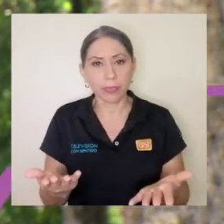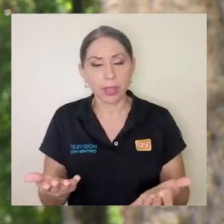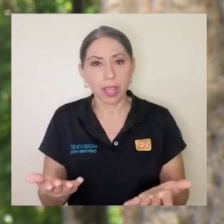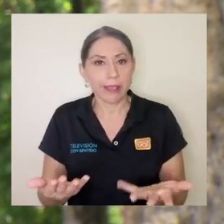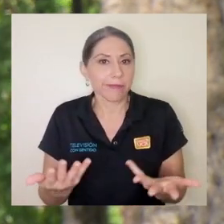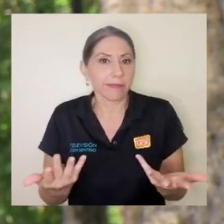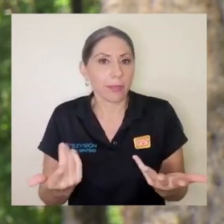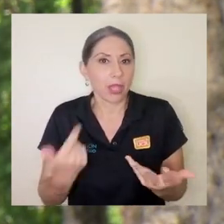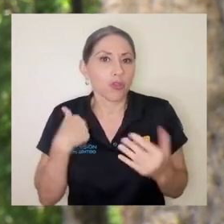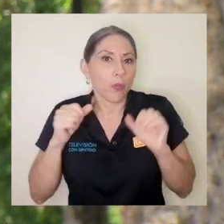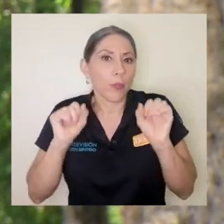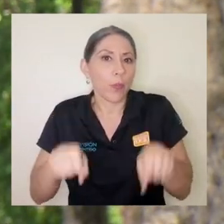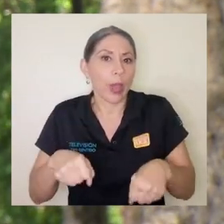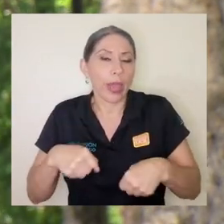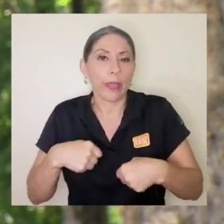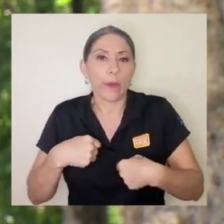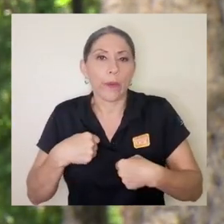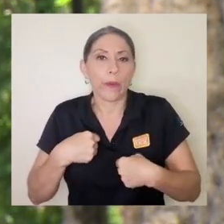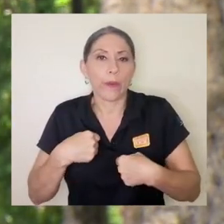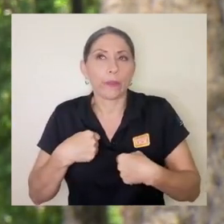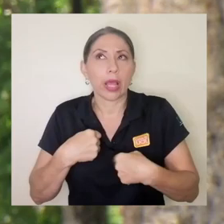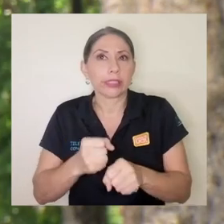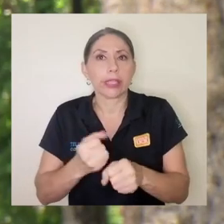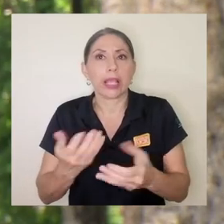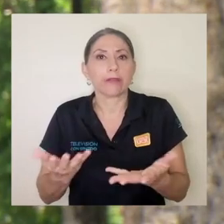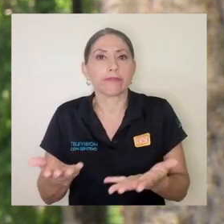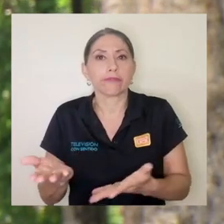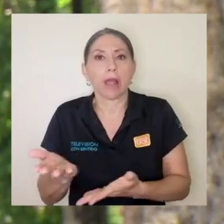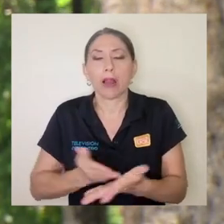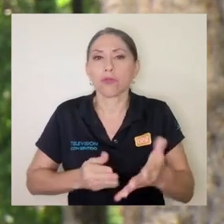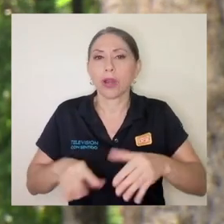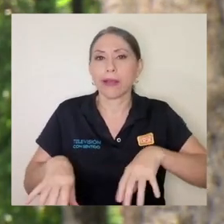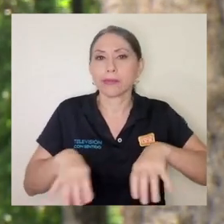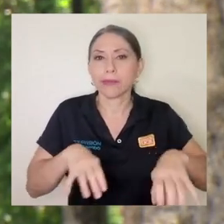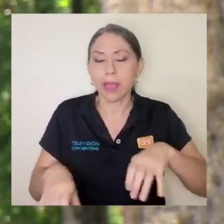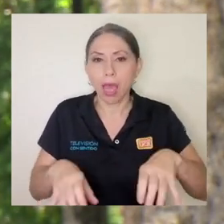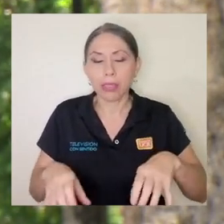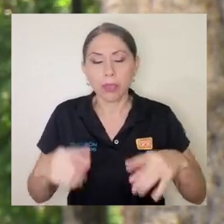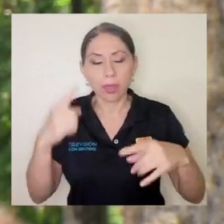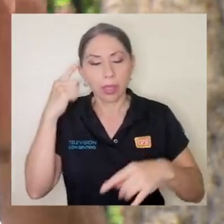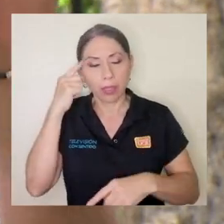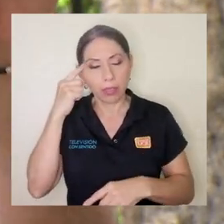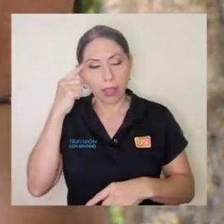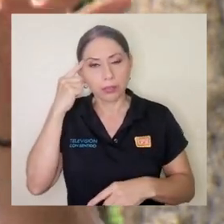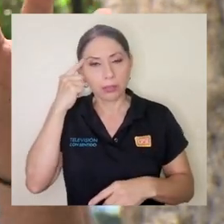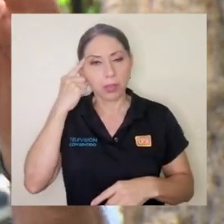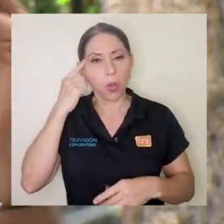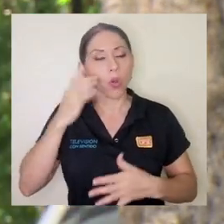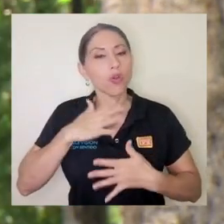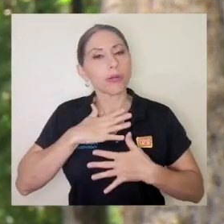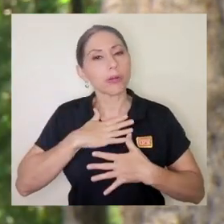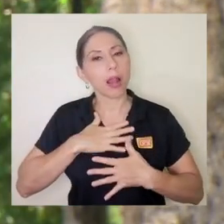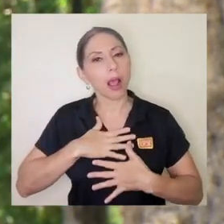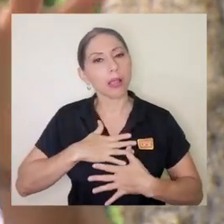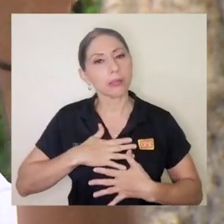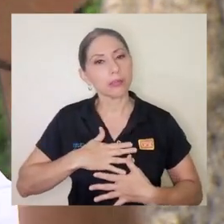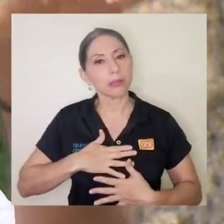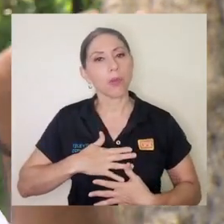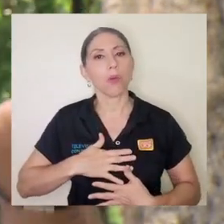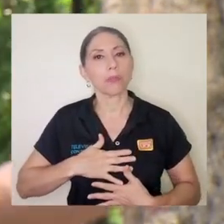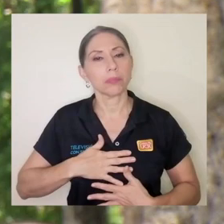puedo hacer un ejercicio de meditación o relajación que me ayude a hacer ese